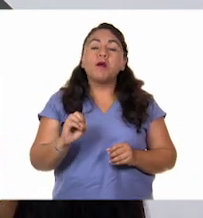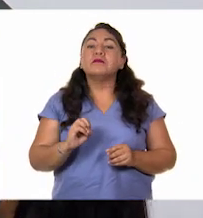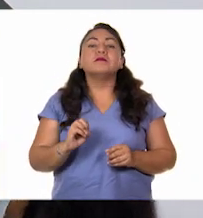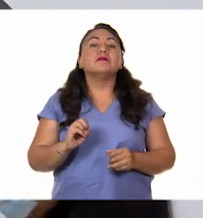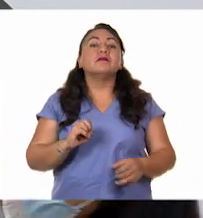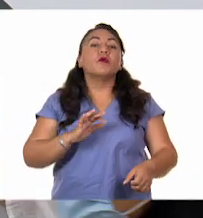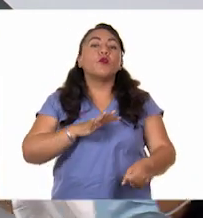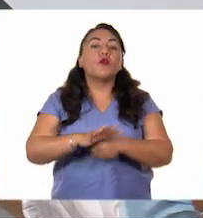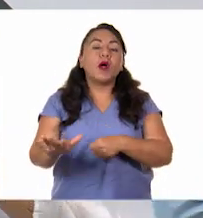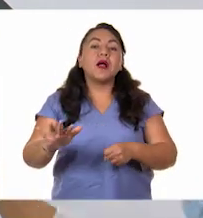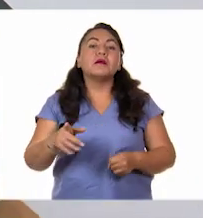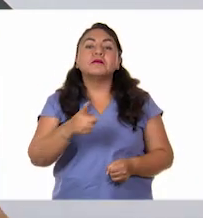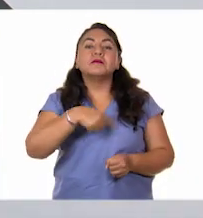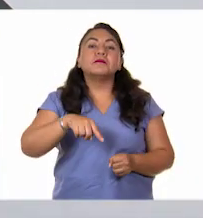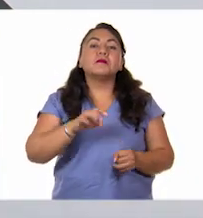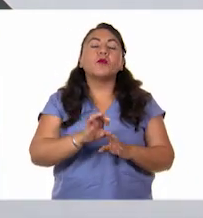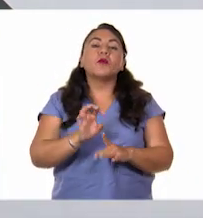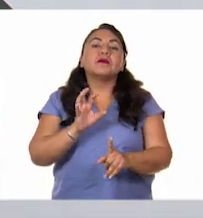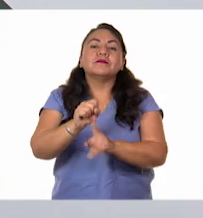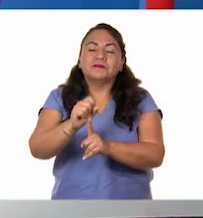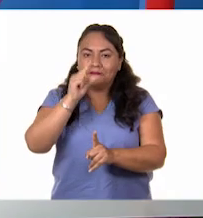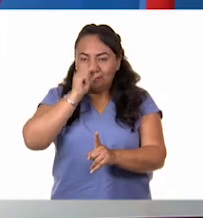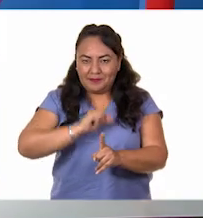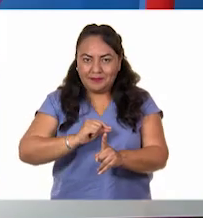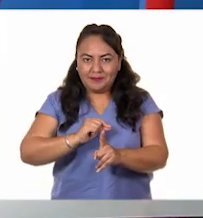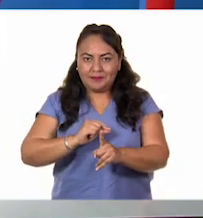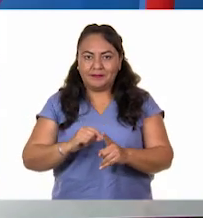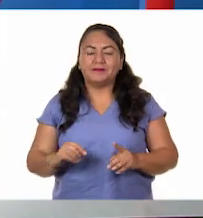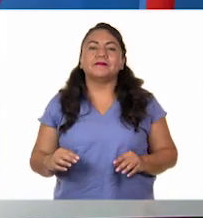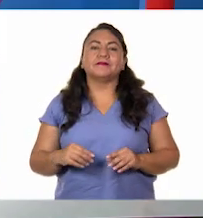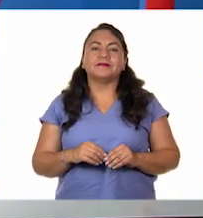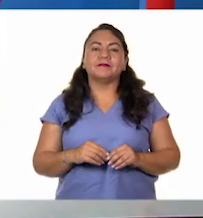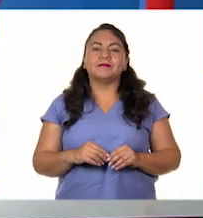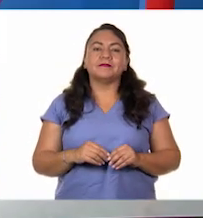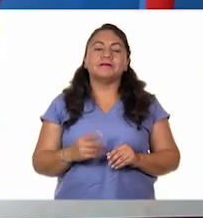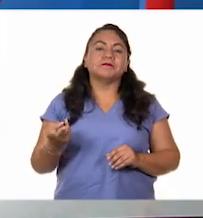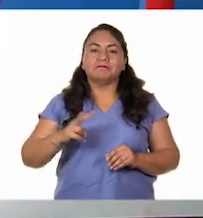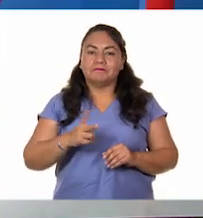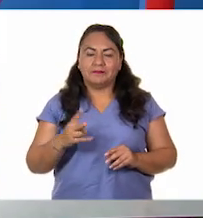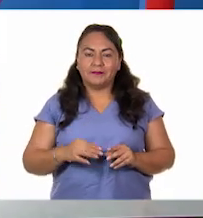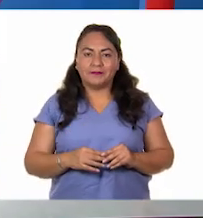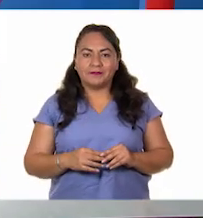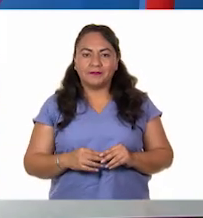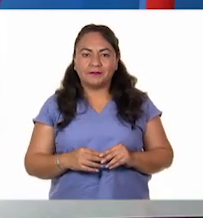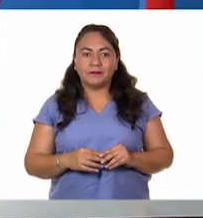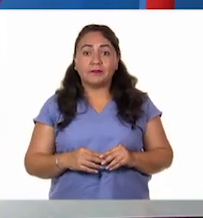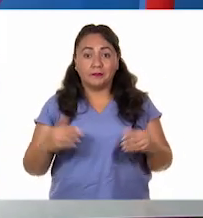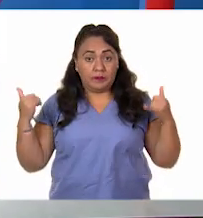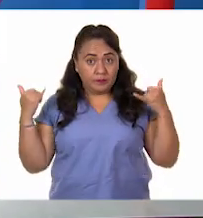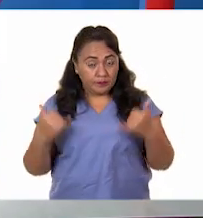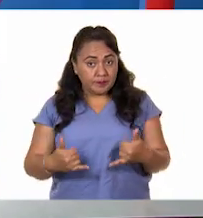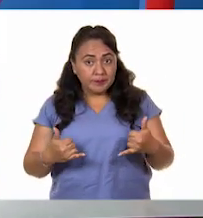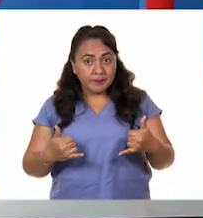todo caso, pues nos quedamos a una respuesta de poder ganar. O de empatadas, en todo caso. El empate,